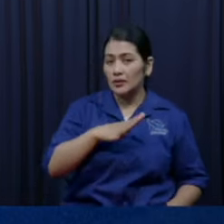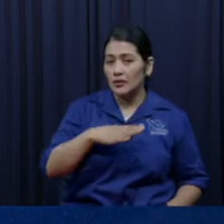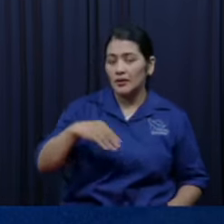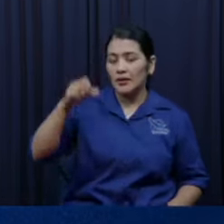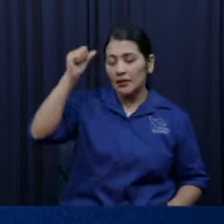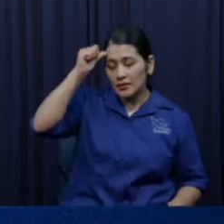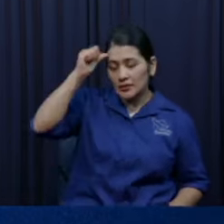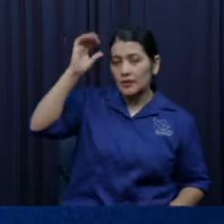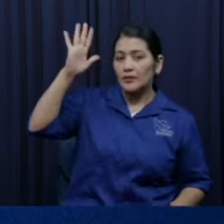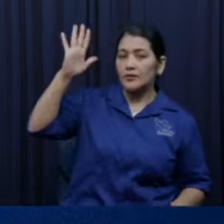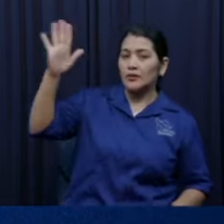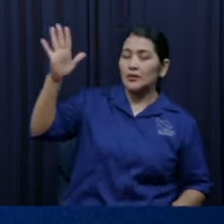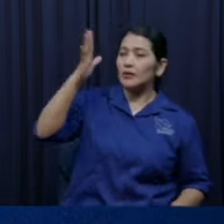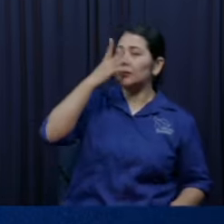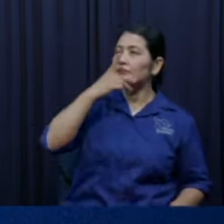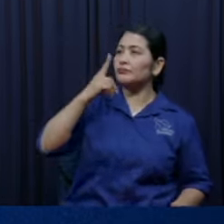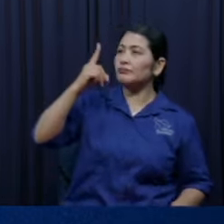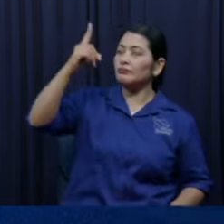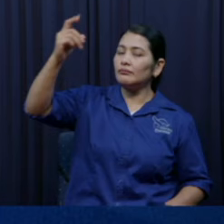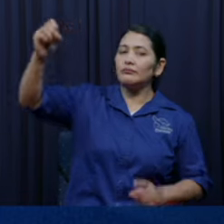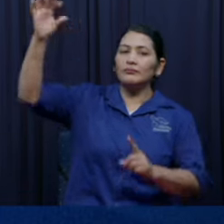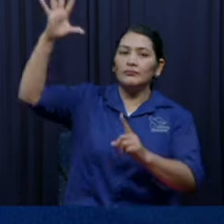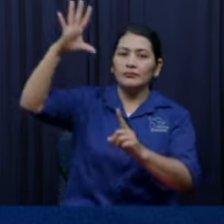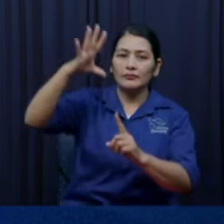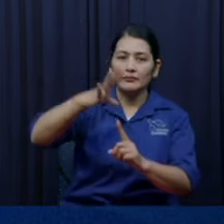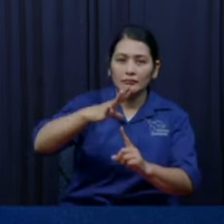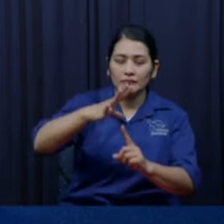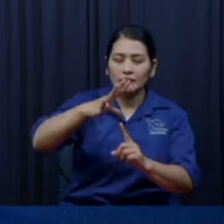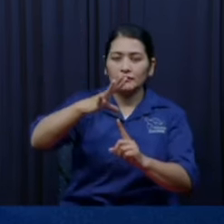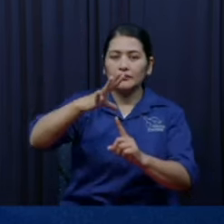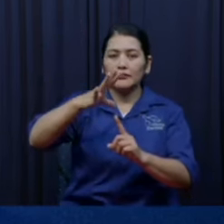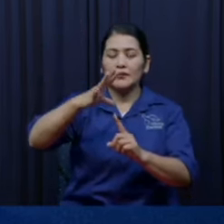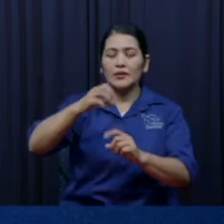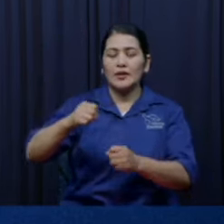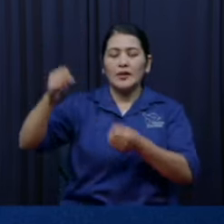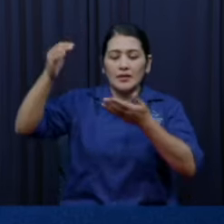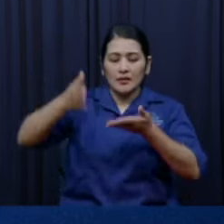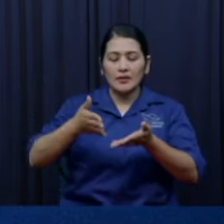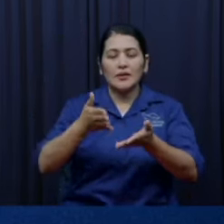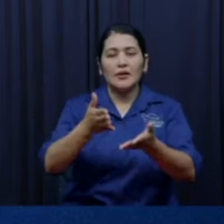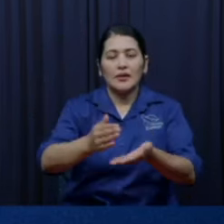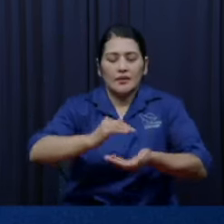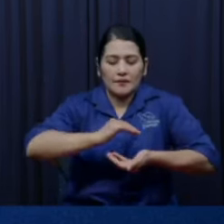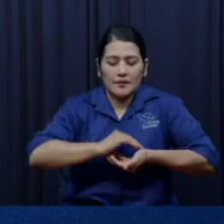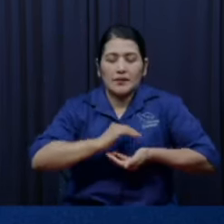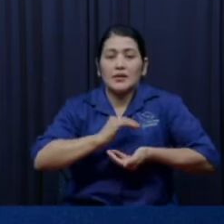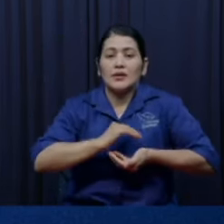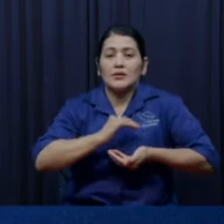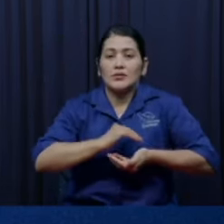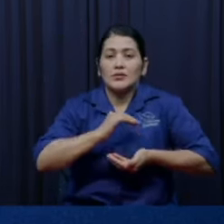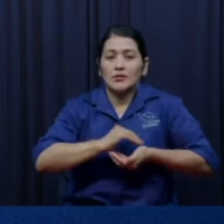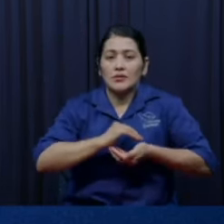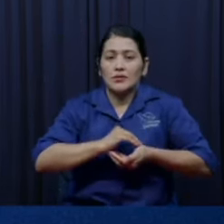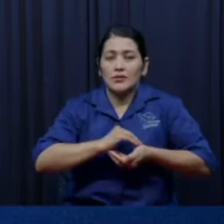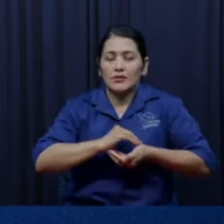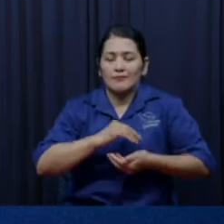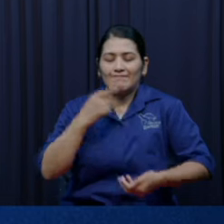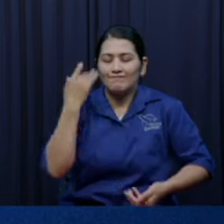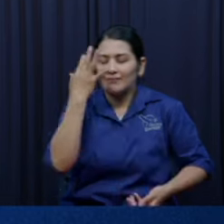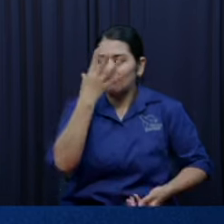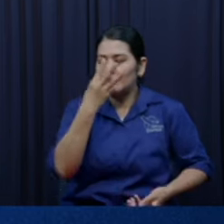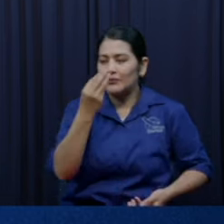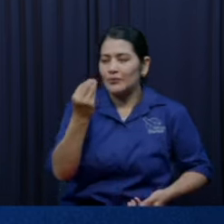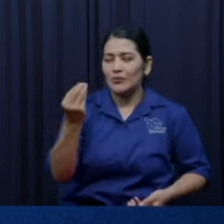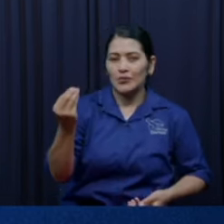que están en tu alma que están en tu espíritu hermano y no lo puedes disipar quizá el tesoro más lindo es ese